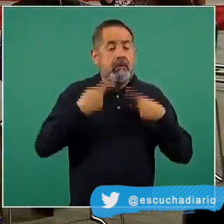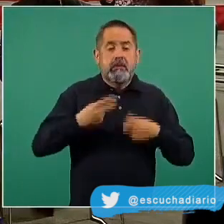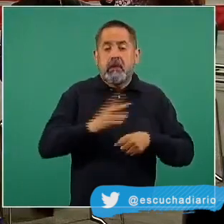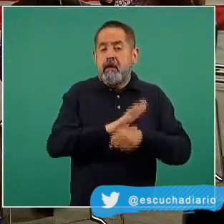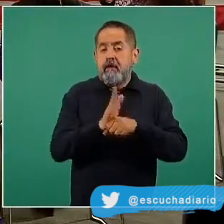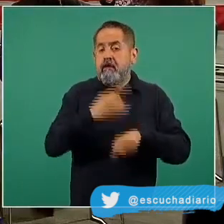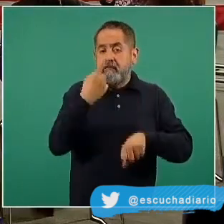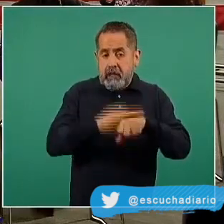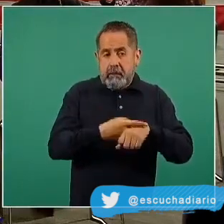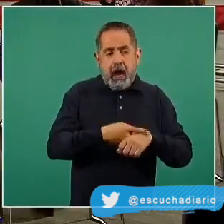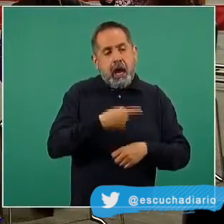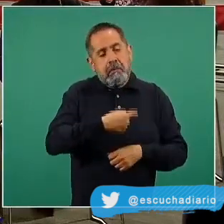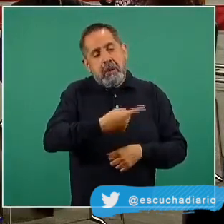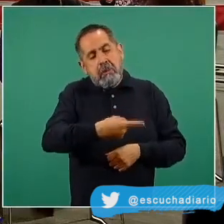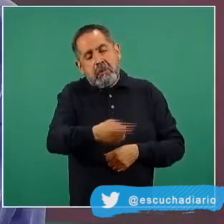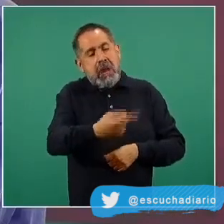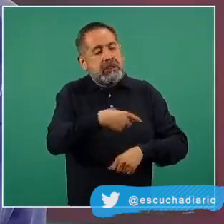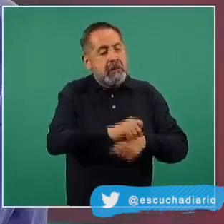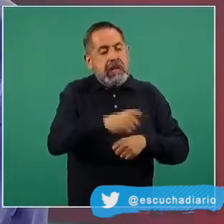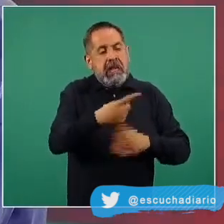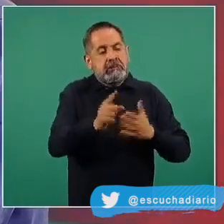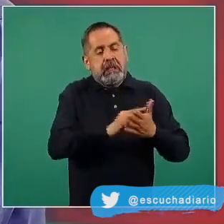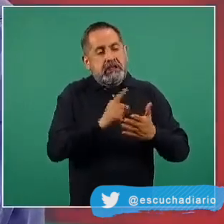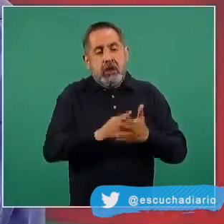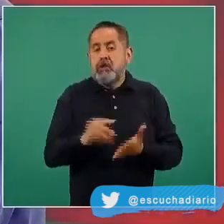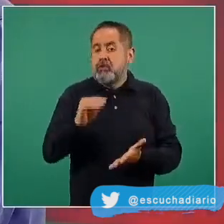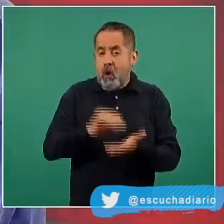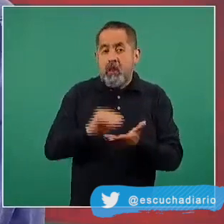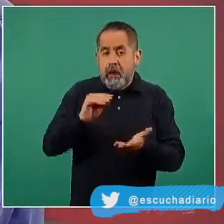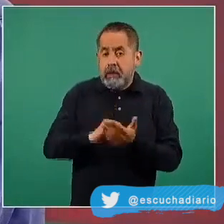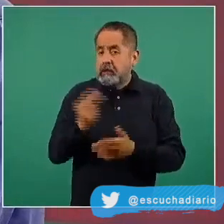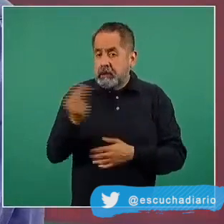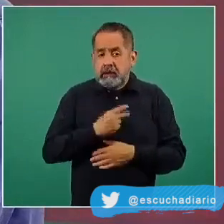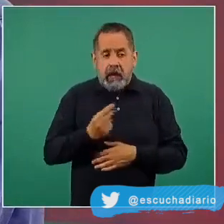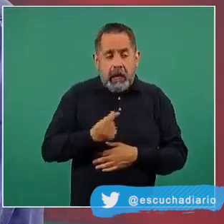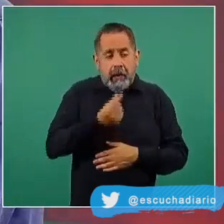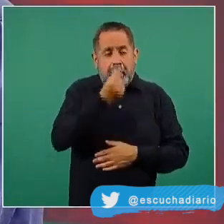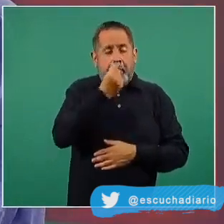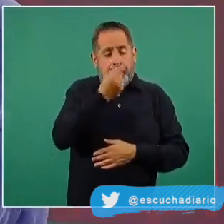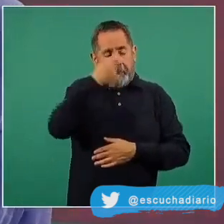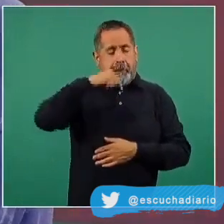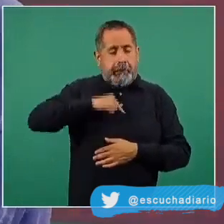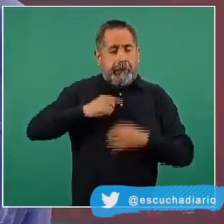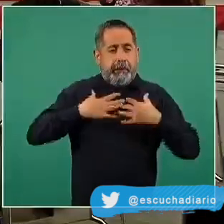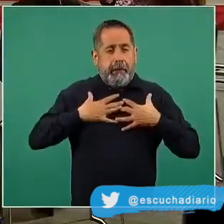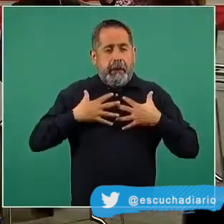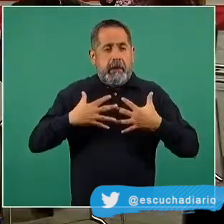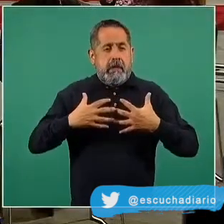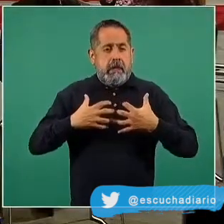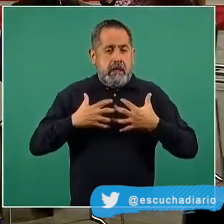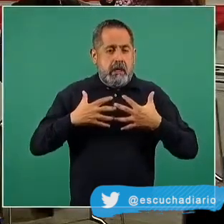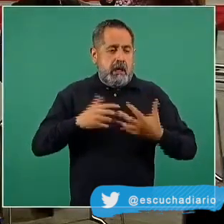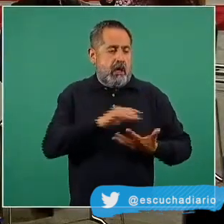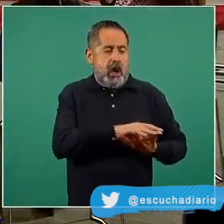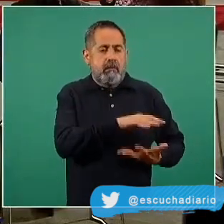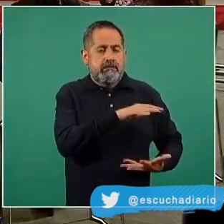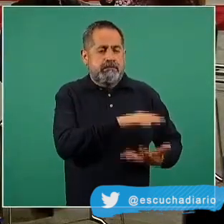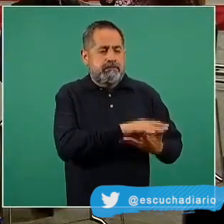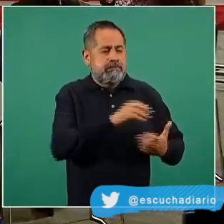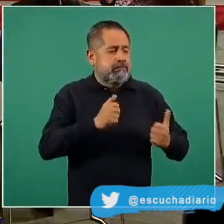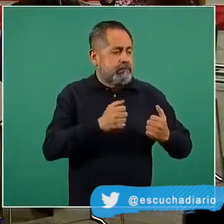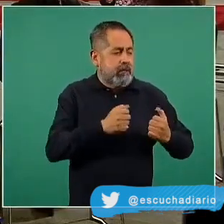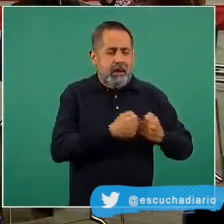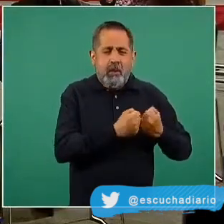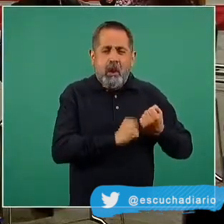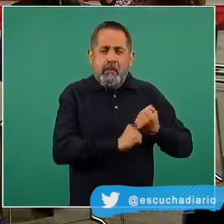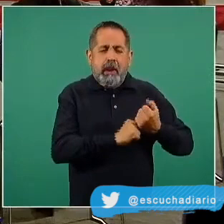sido egresadas del hospital, requieren oxigenación complementaria y están con un concentrador de oxígeno o con un